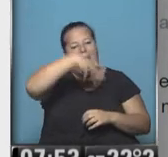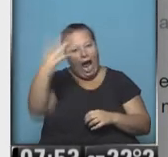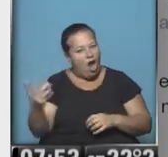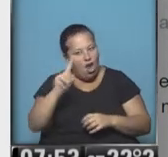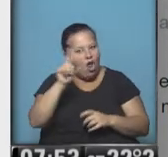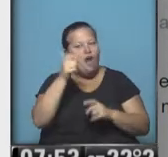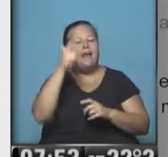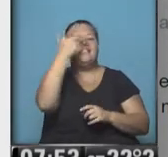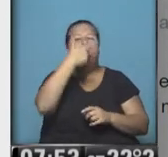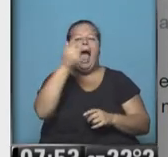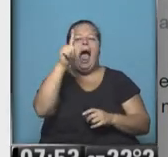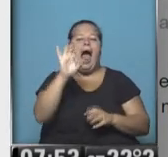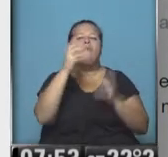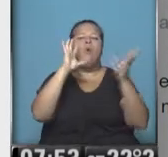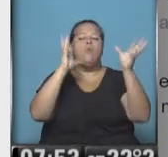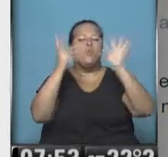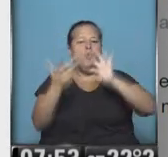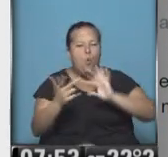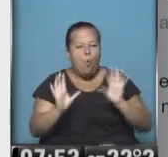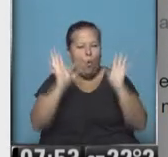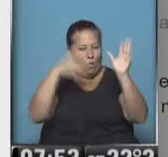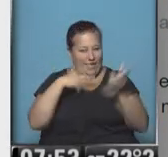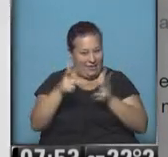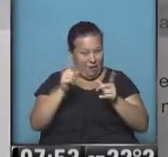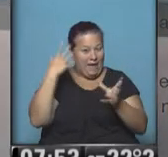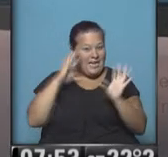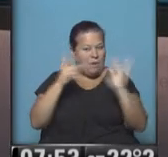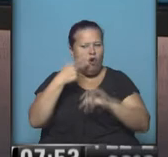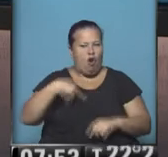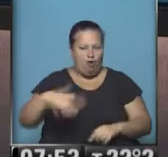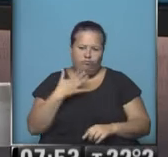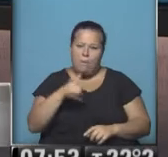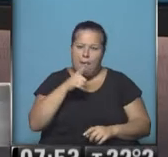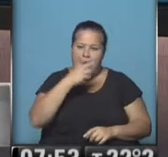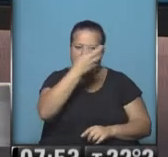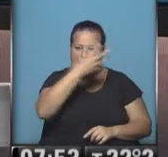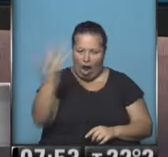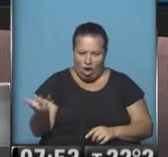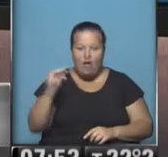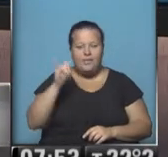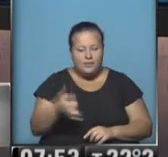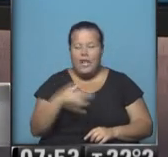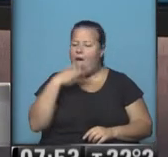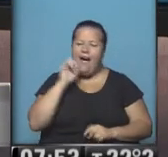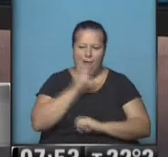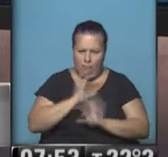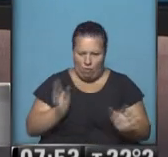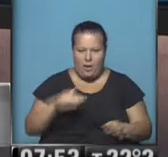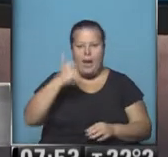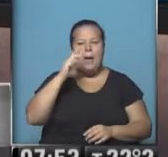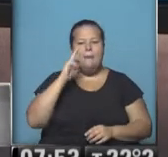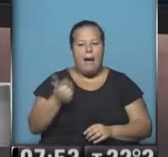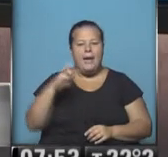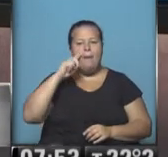que es un halo, compuesto por nubosidad a niveles altos, como les he explicado anteriormente, pero mirá qué lindos colores. Parece un arcoiris. Sí, la verdad, precioso. María